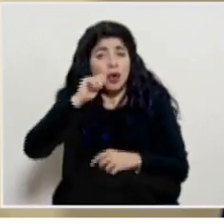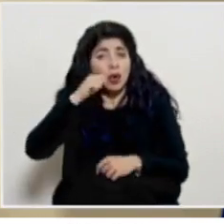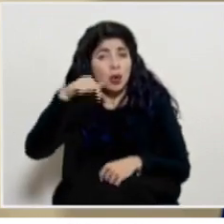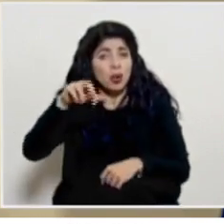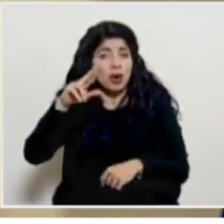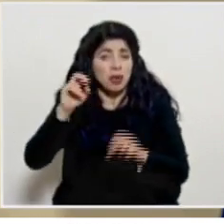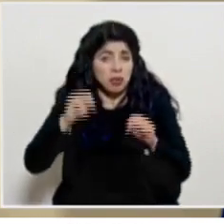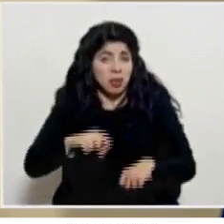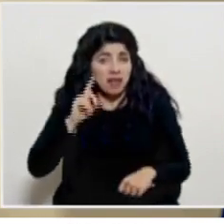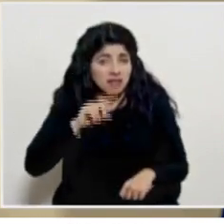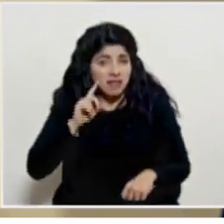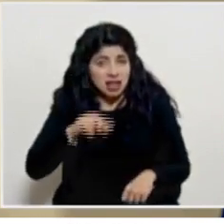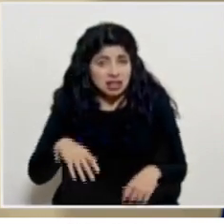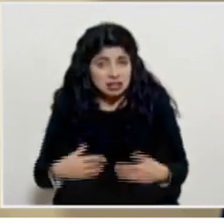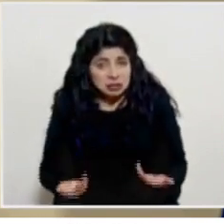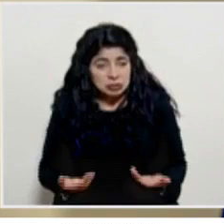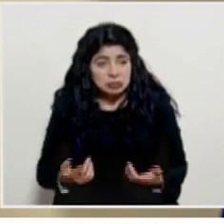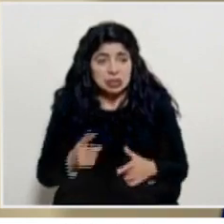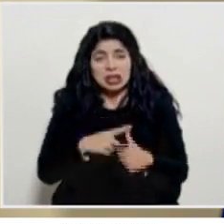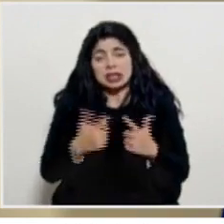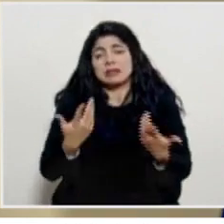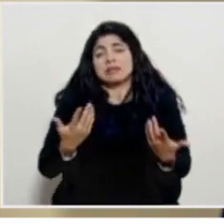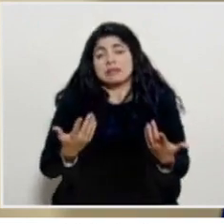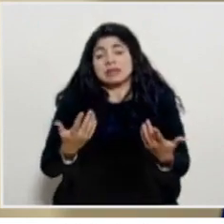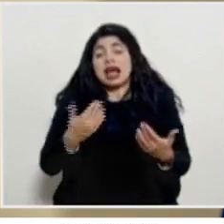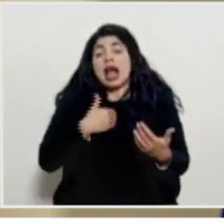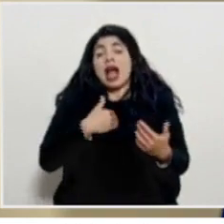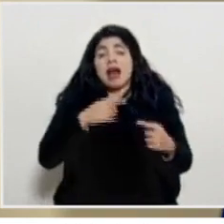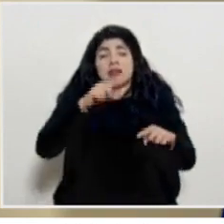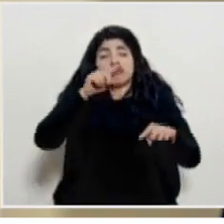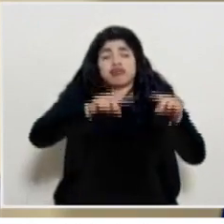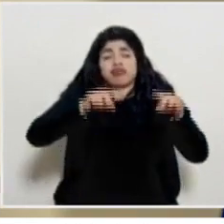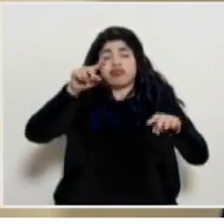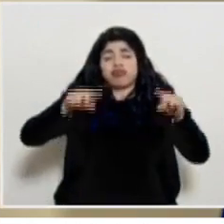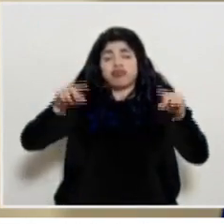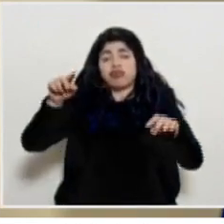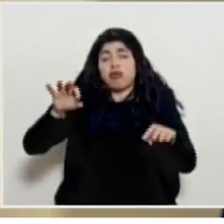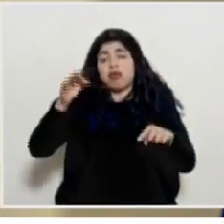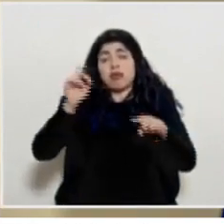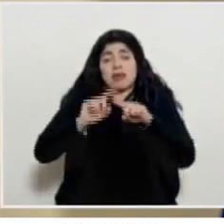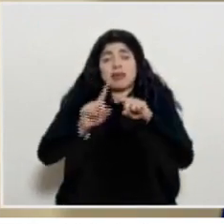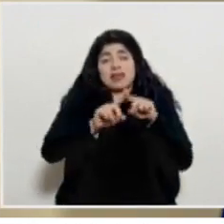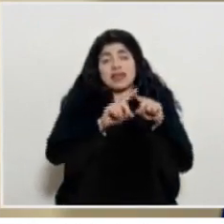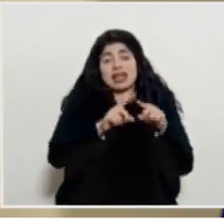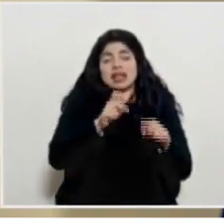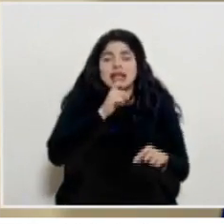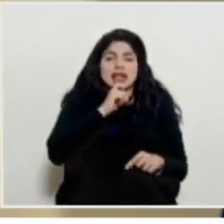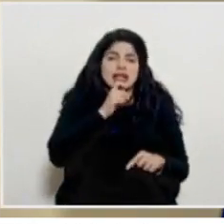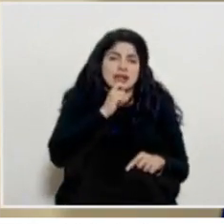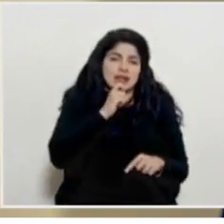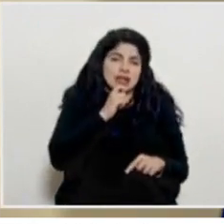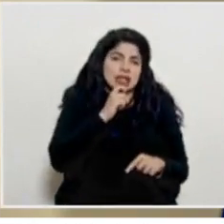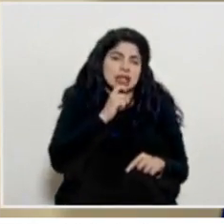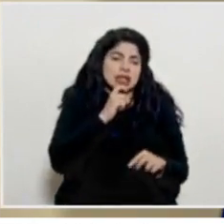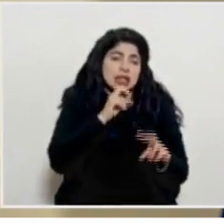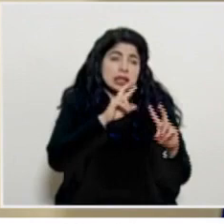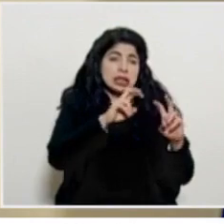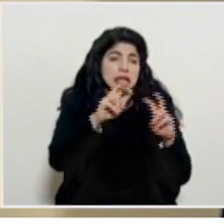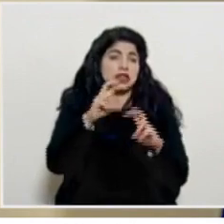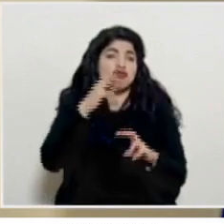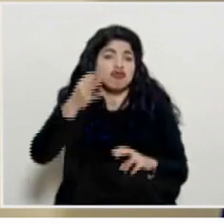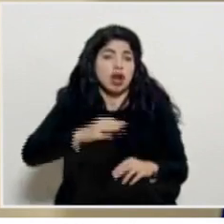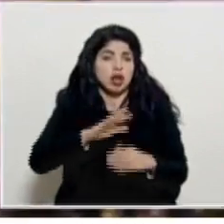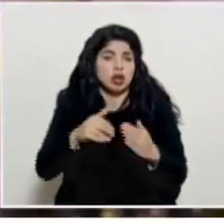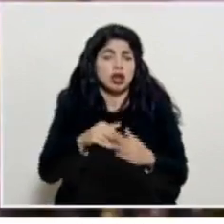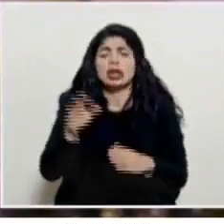puede falsificarse como le digo al haber una variedad muy amplia de formatos es difícil darle seguimiento a la autenticidad de